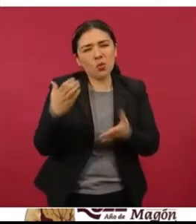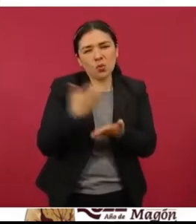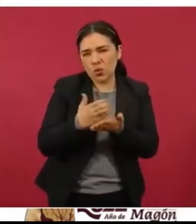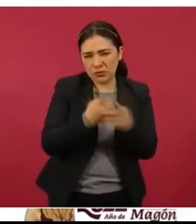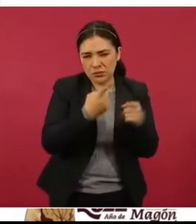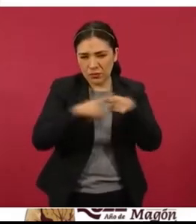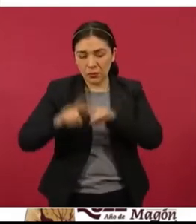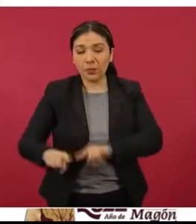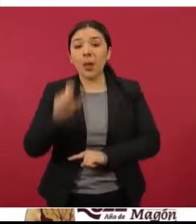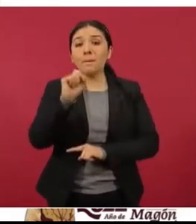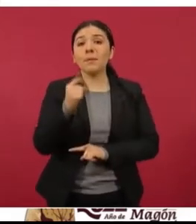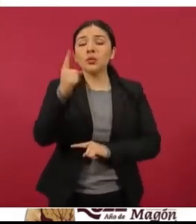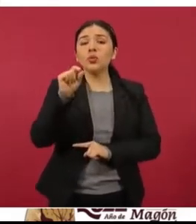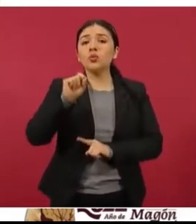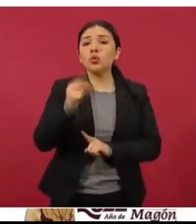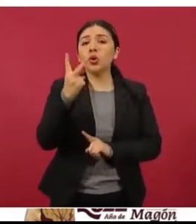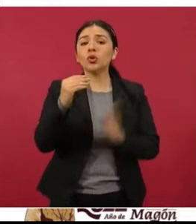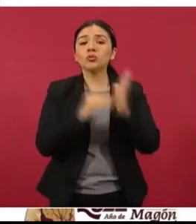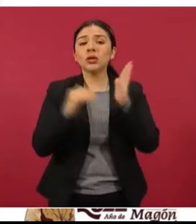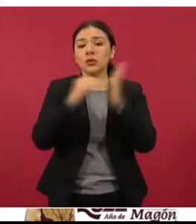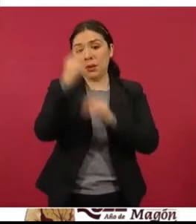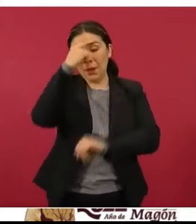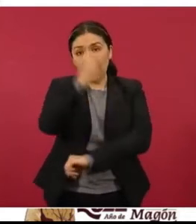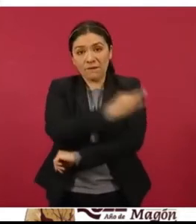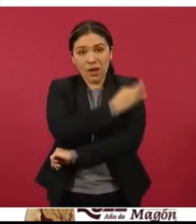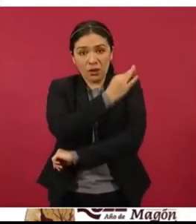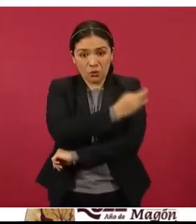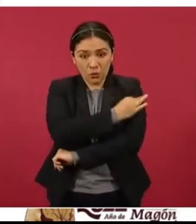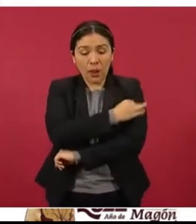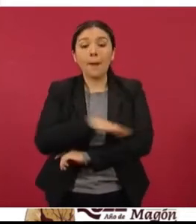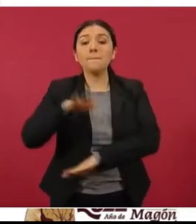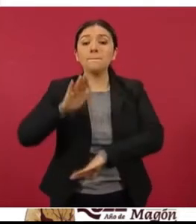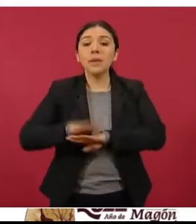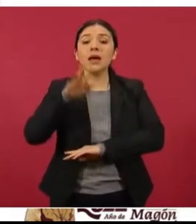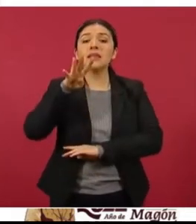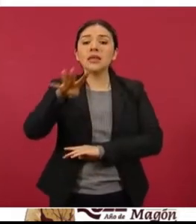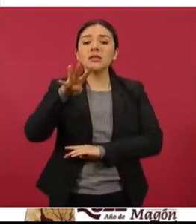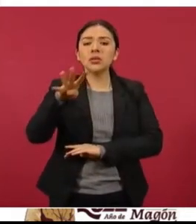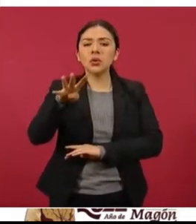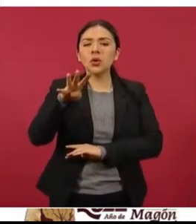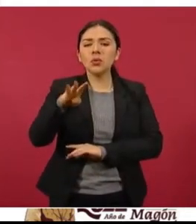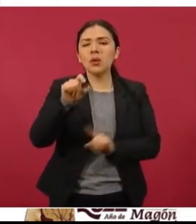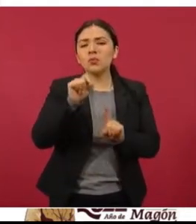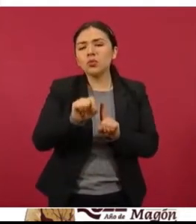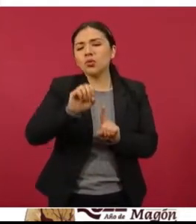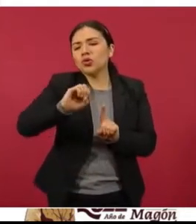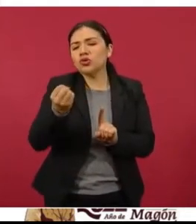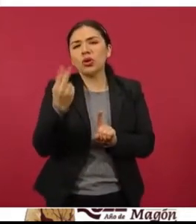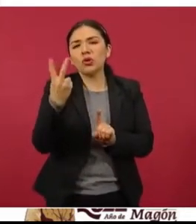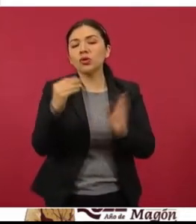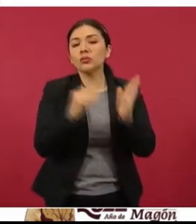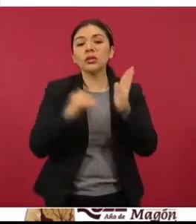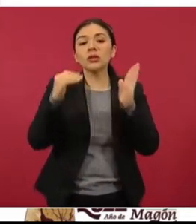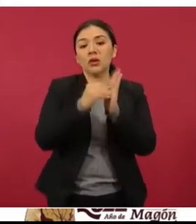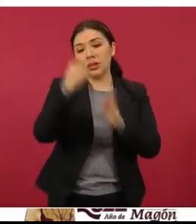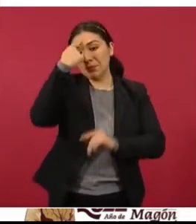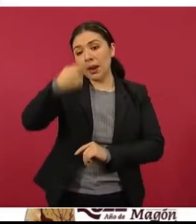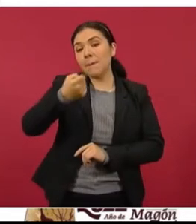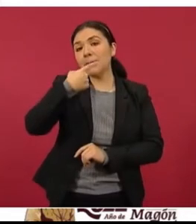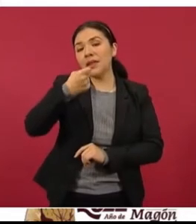21.2 millones de vacunación y 19.02 millones de